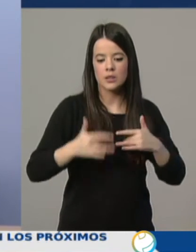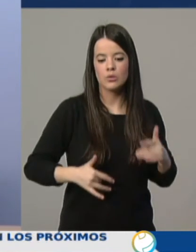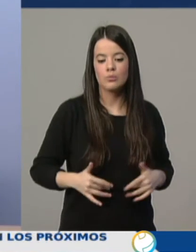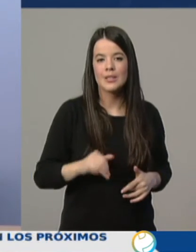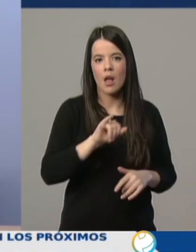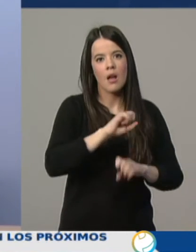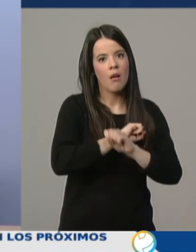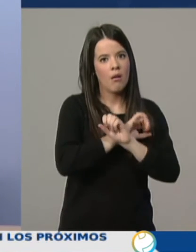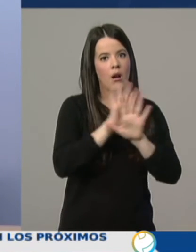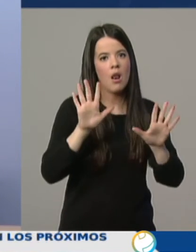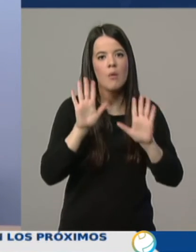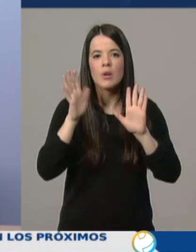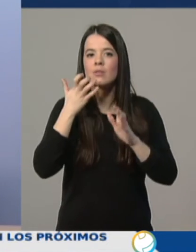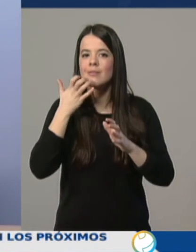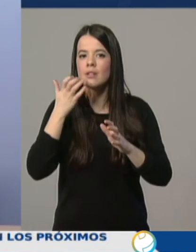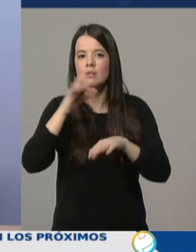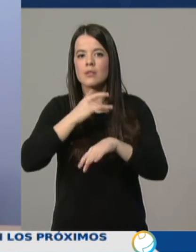también si no los tenemos.